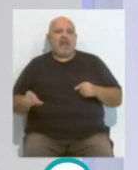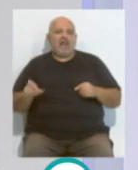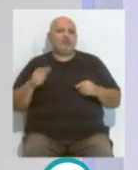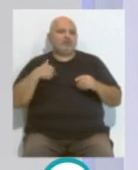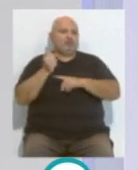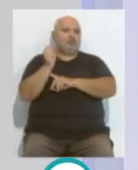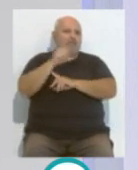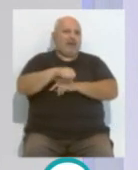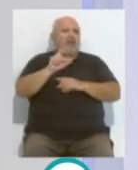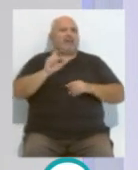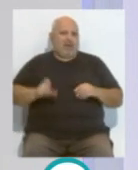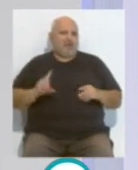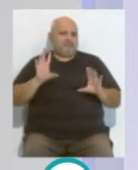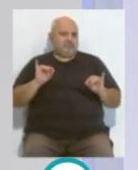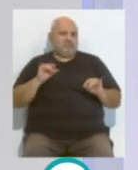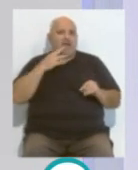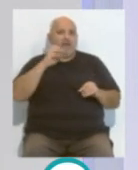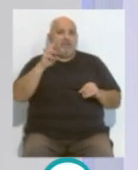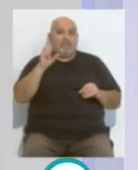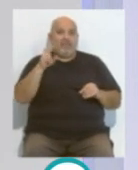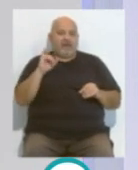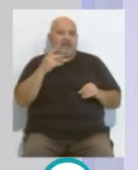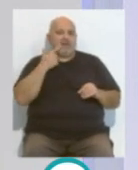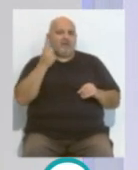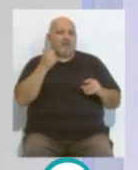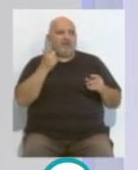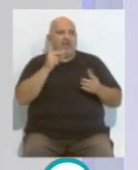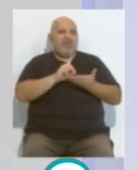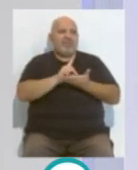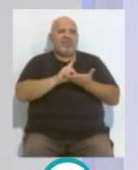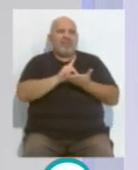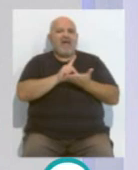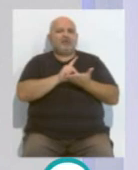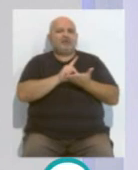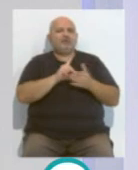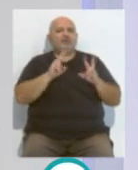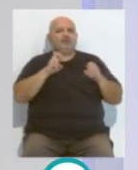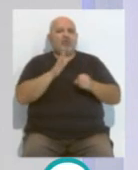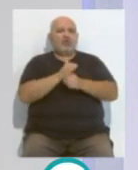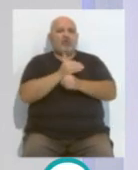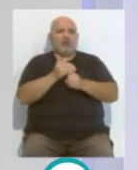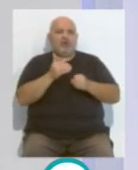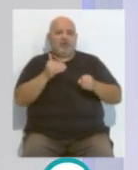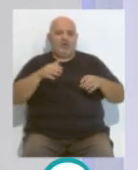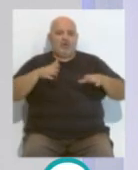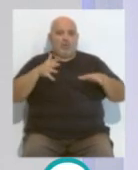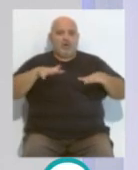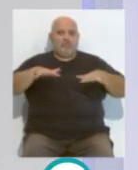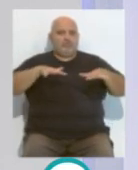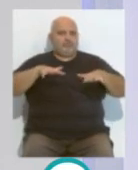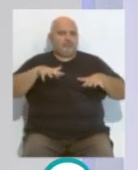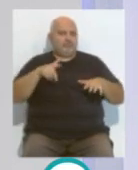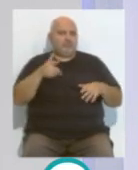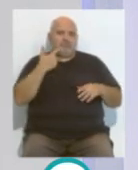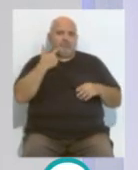superiores hablando de Pedri se tuvo unos datos en unas zonas de influencia muy difíciles